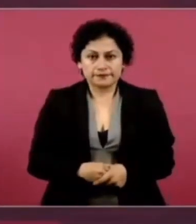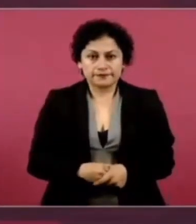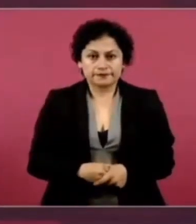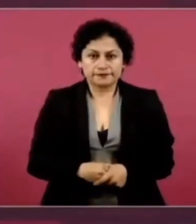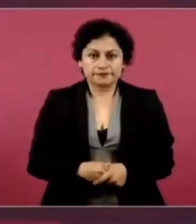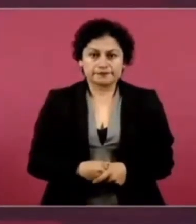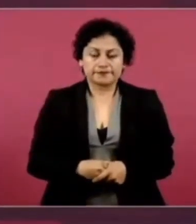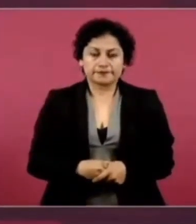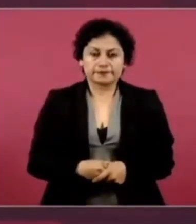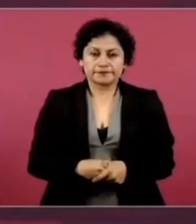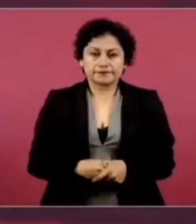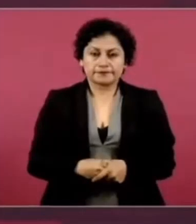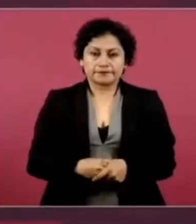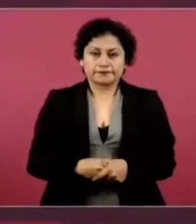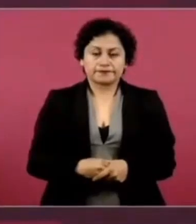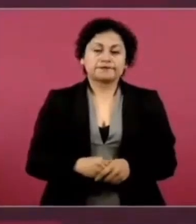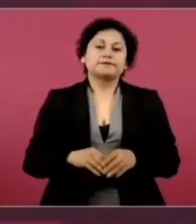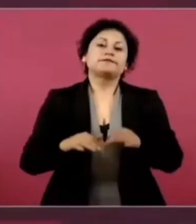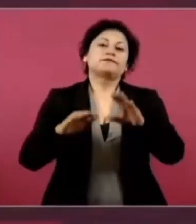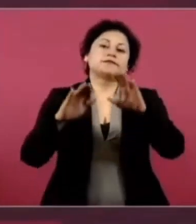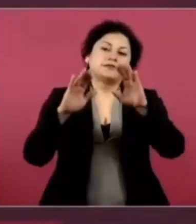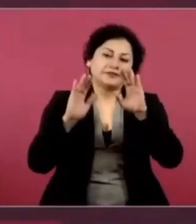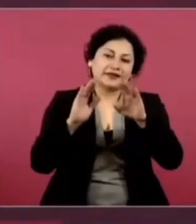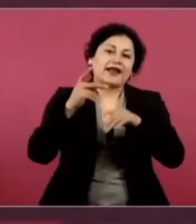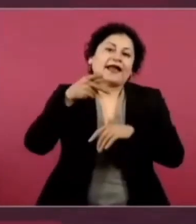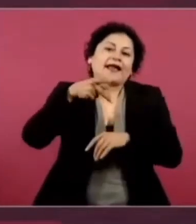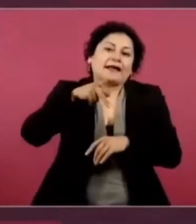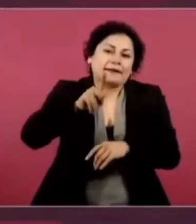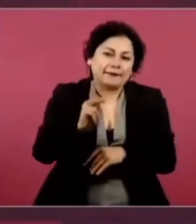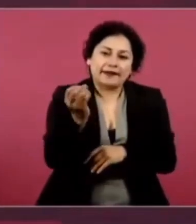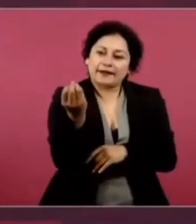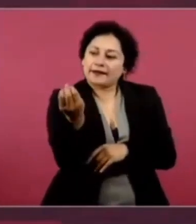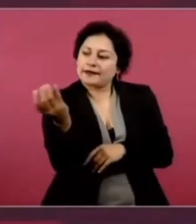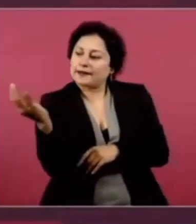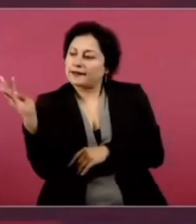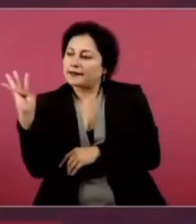Eso sí. A través de sus voceros.